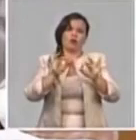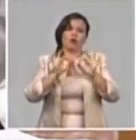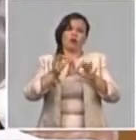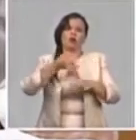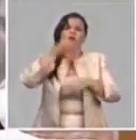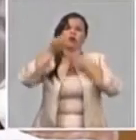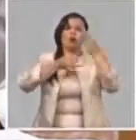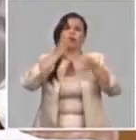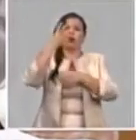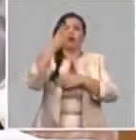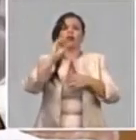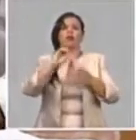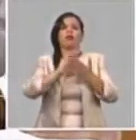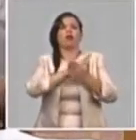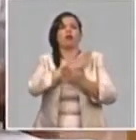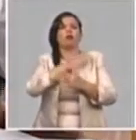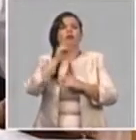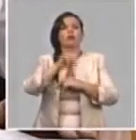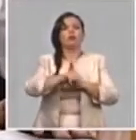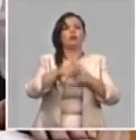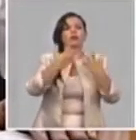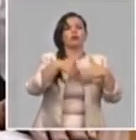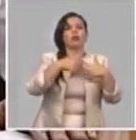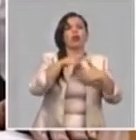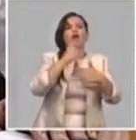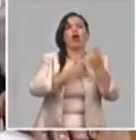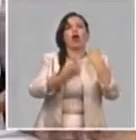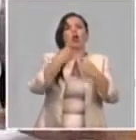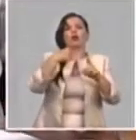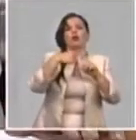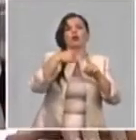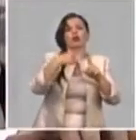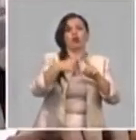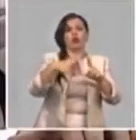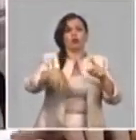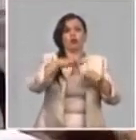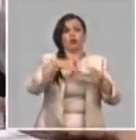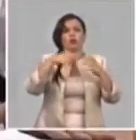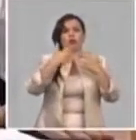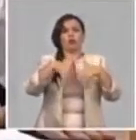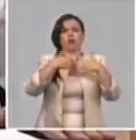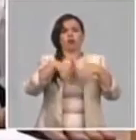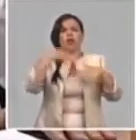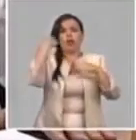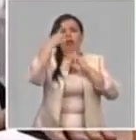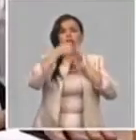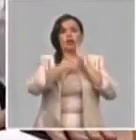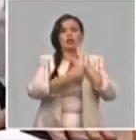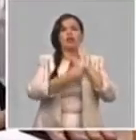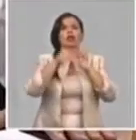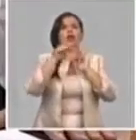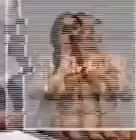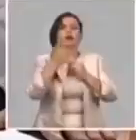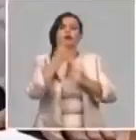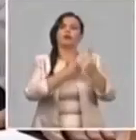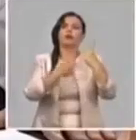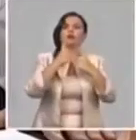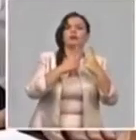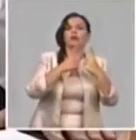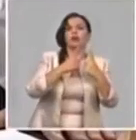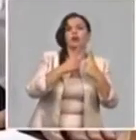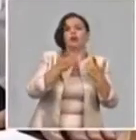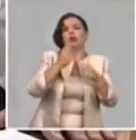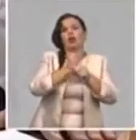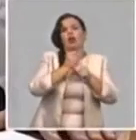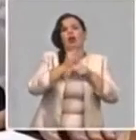industria tiene una situación favorable en su plantel industrial, con la característica de hacer una industria con determinado tiempo de explotación,